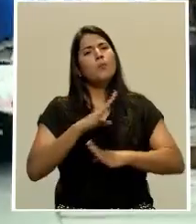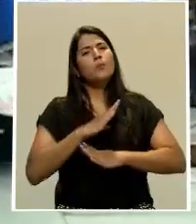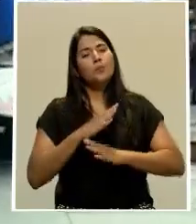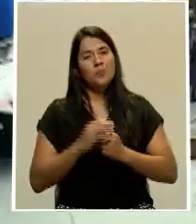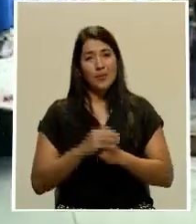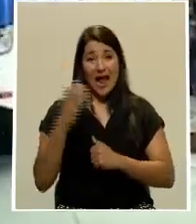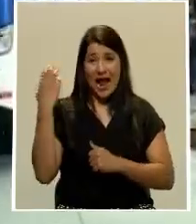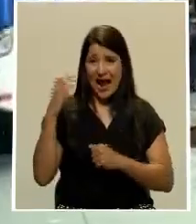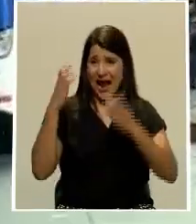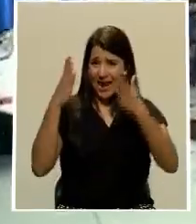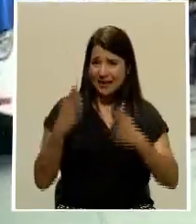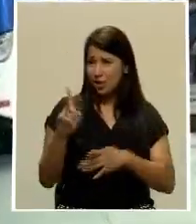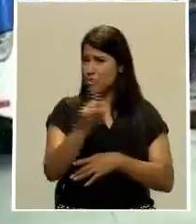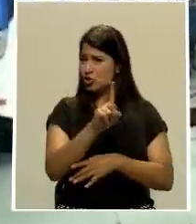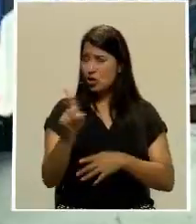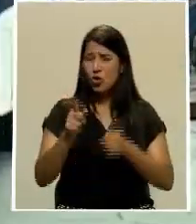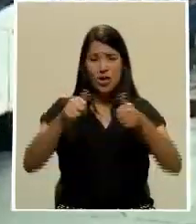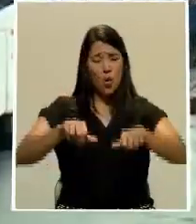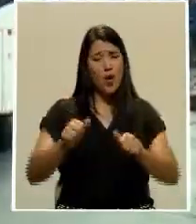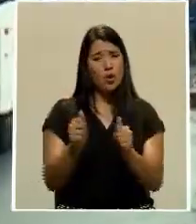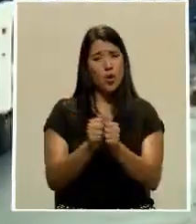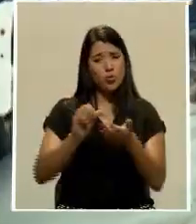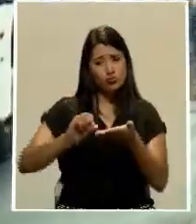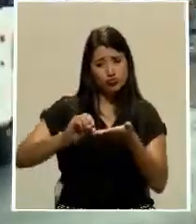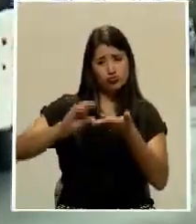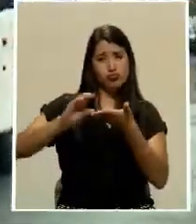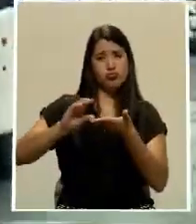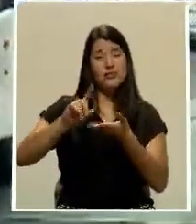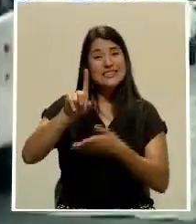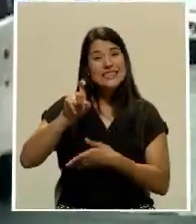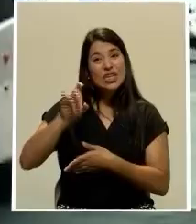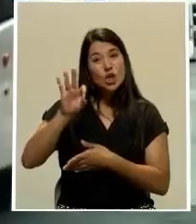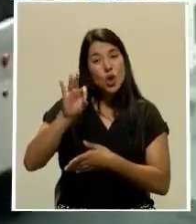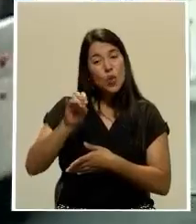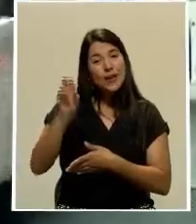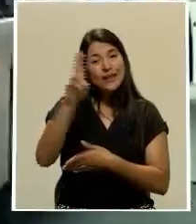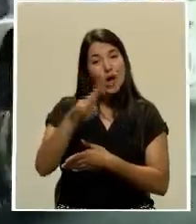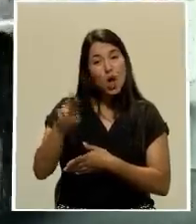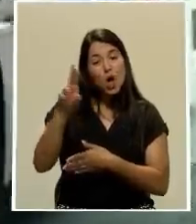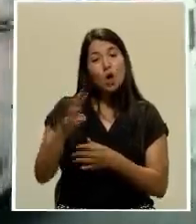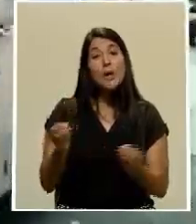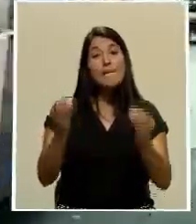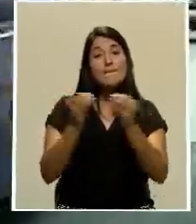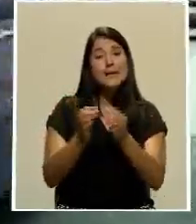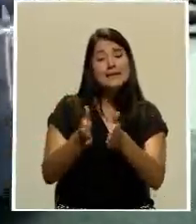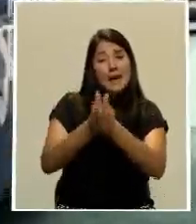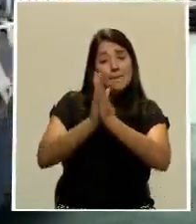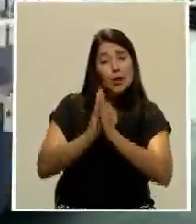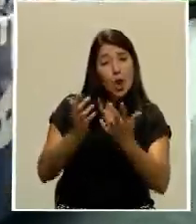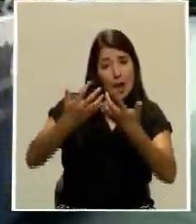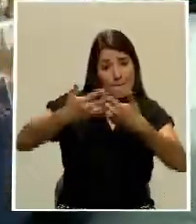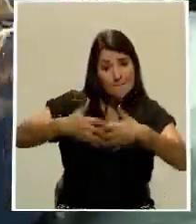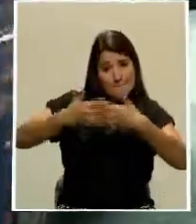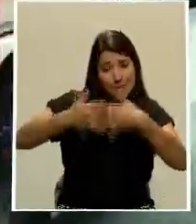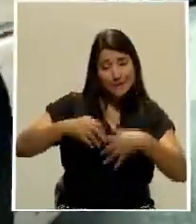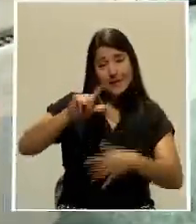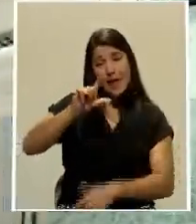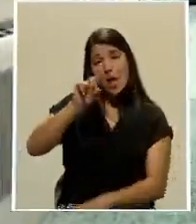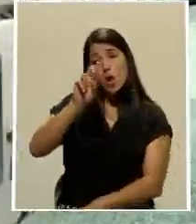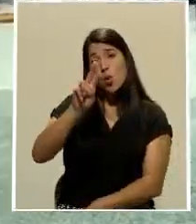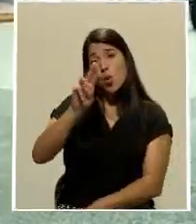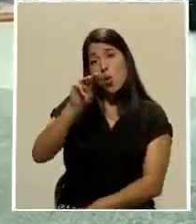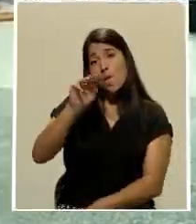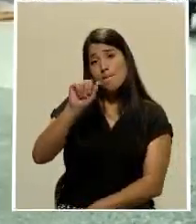cartagineses se opusieron al aumento de 190 colones que la empresa autobusera le solicitó a la Arecep.